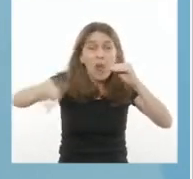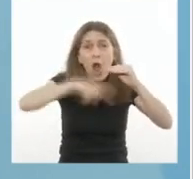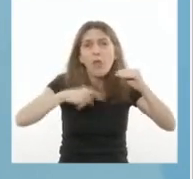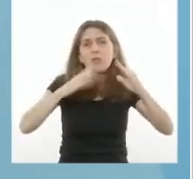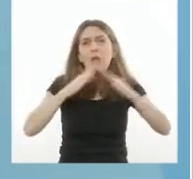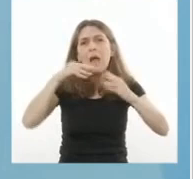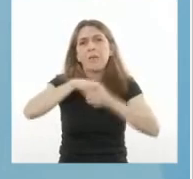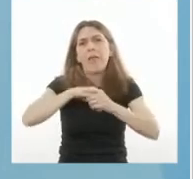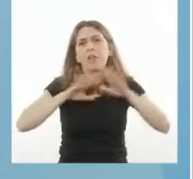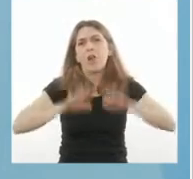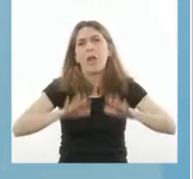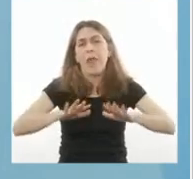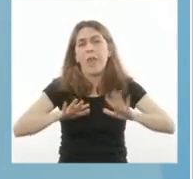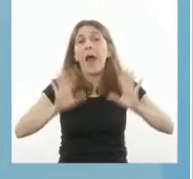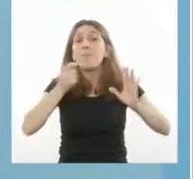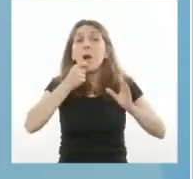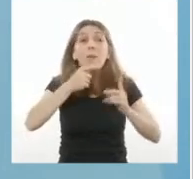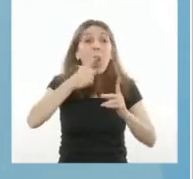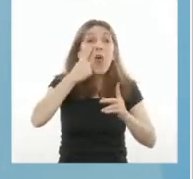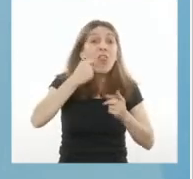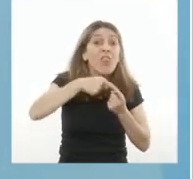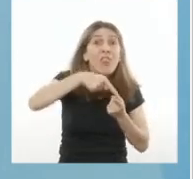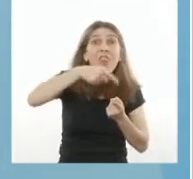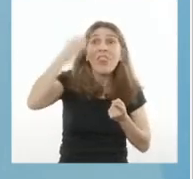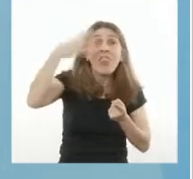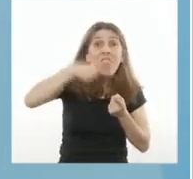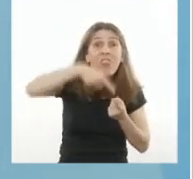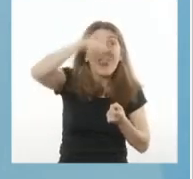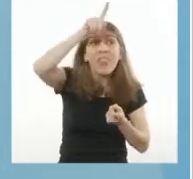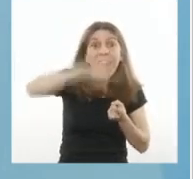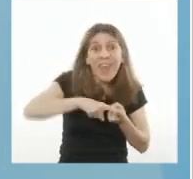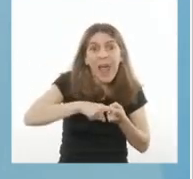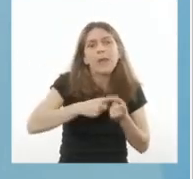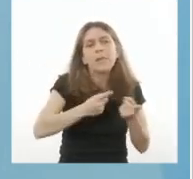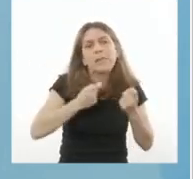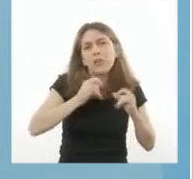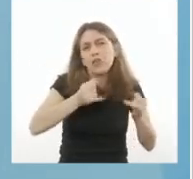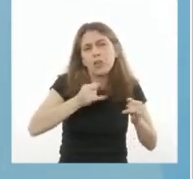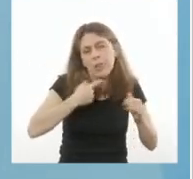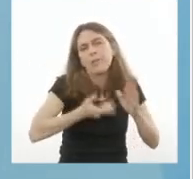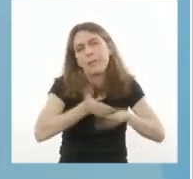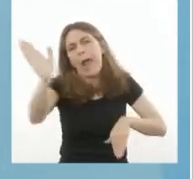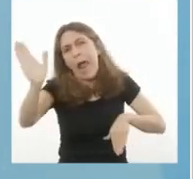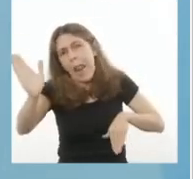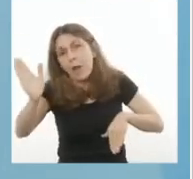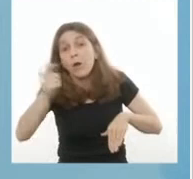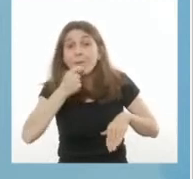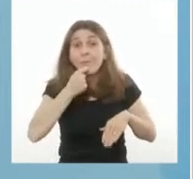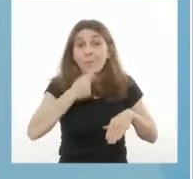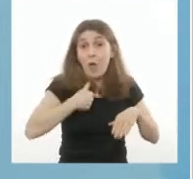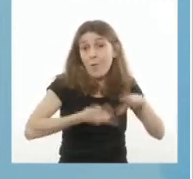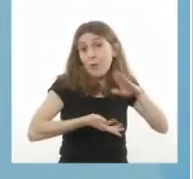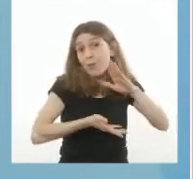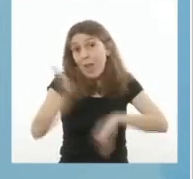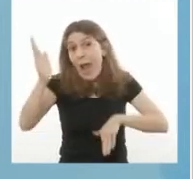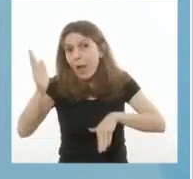día, solo salir si es imprescindible. Y cuando es necesario salir, hay que extremar los cuidados.